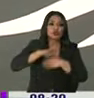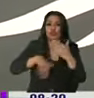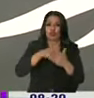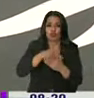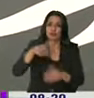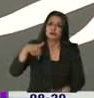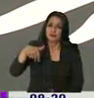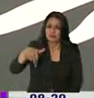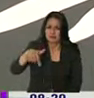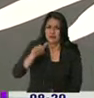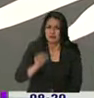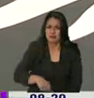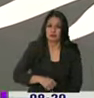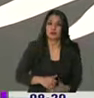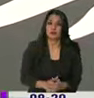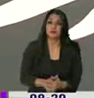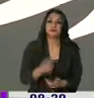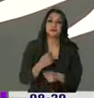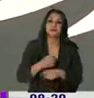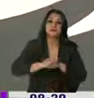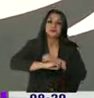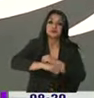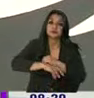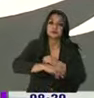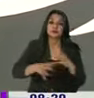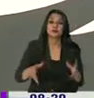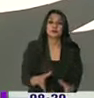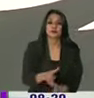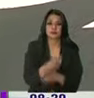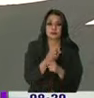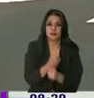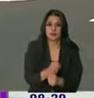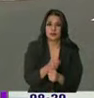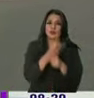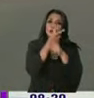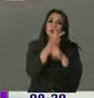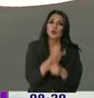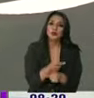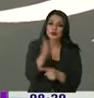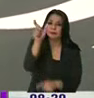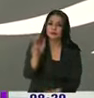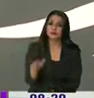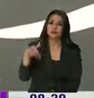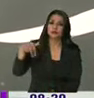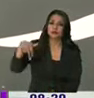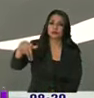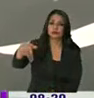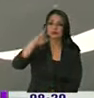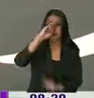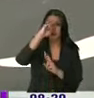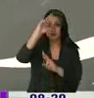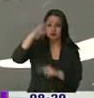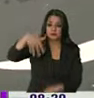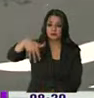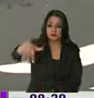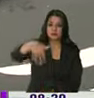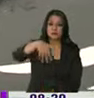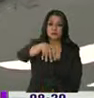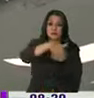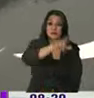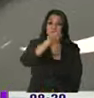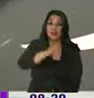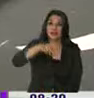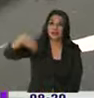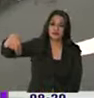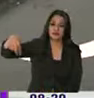Entonces, lo que queremos lograr es esta campaña de seguridad vial es que le cuidemos al peatón, que se respete el paso cebra por donde tiene que circular